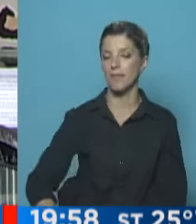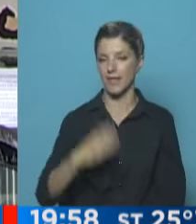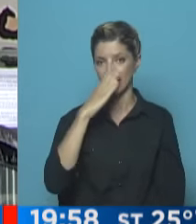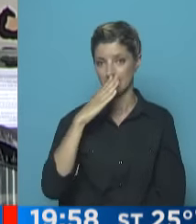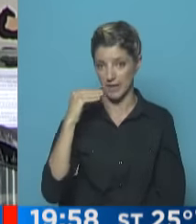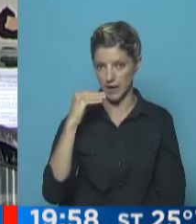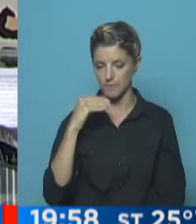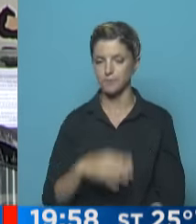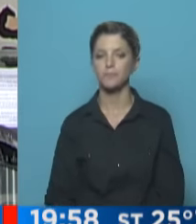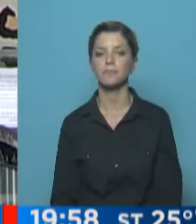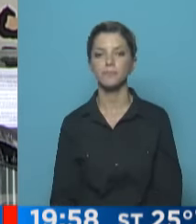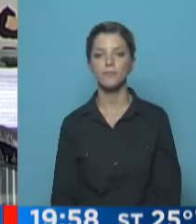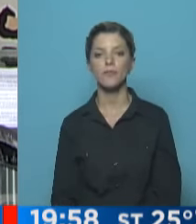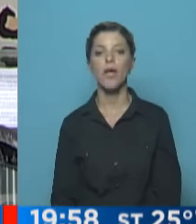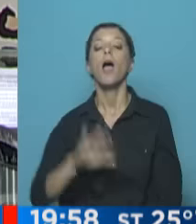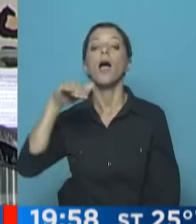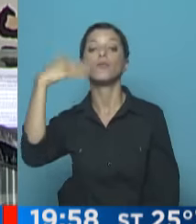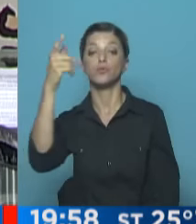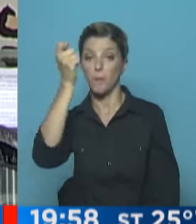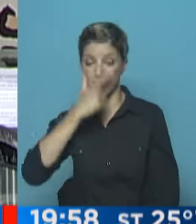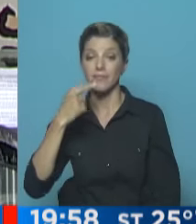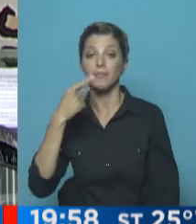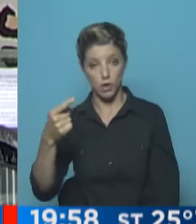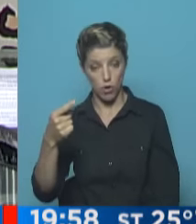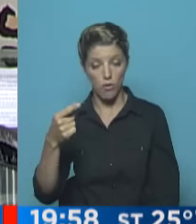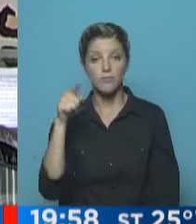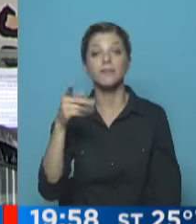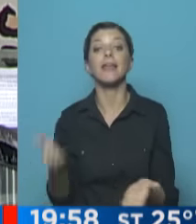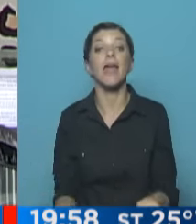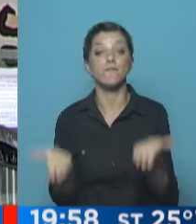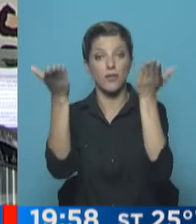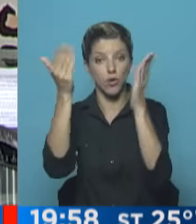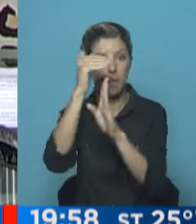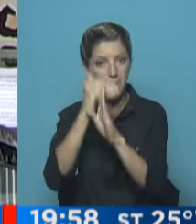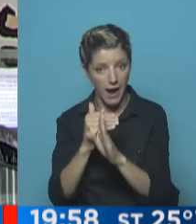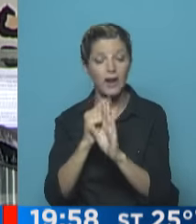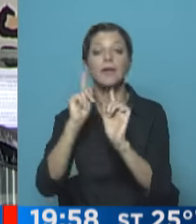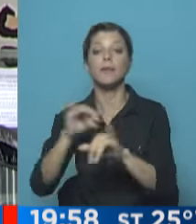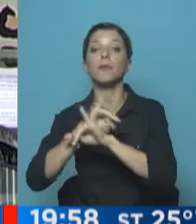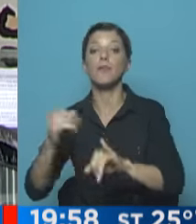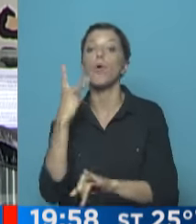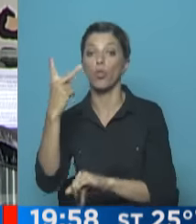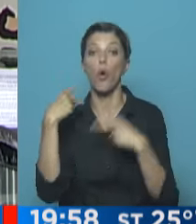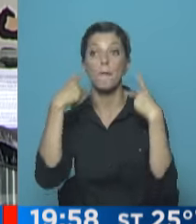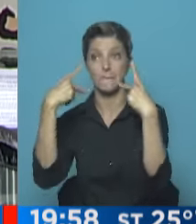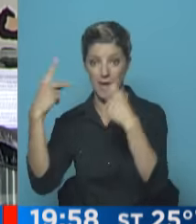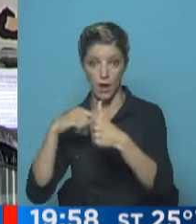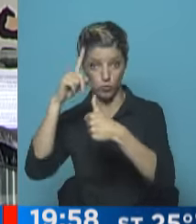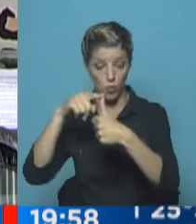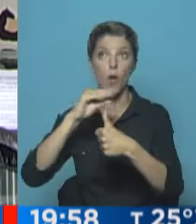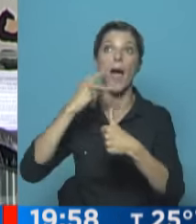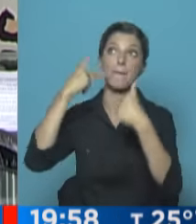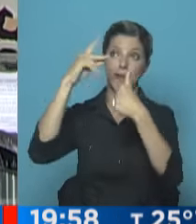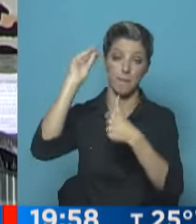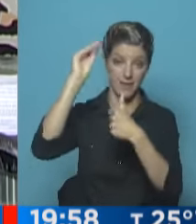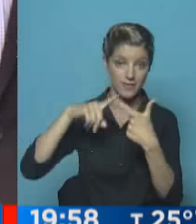También el presidente electo Mauricio Macri prometió bajar la inflación y anunció dos viajes, uno a Brasil, el otro